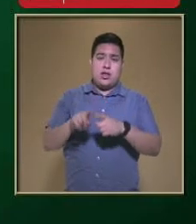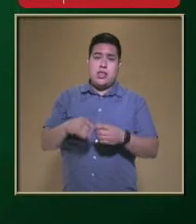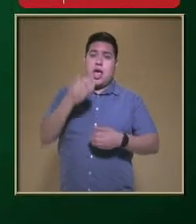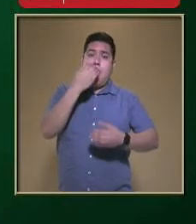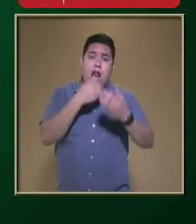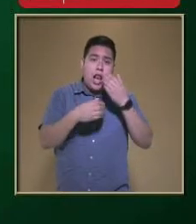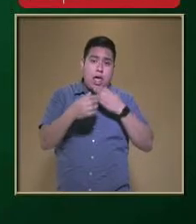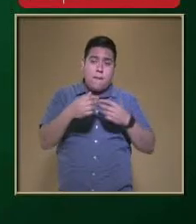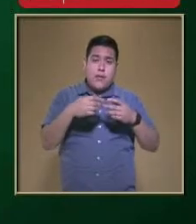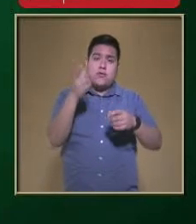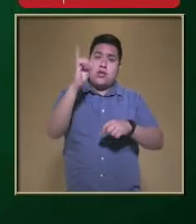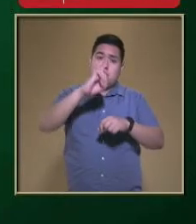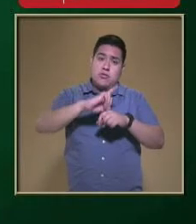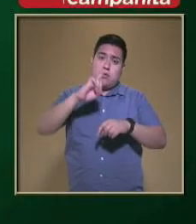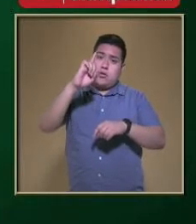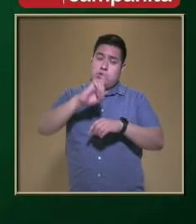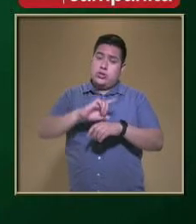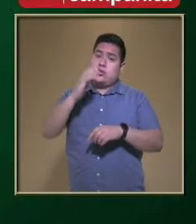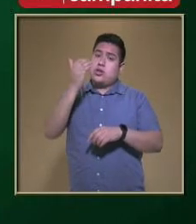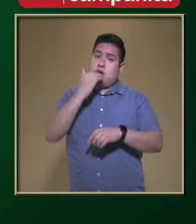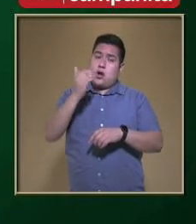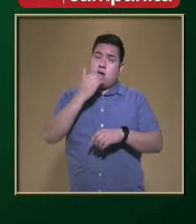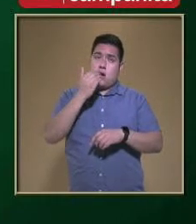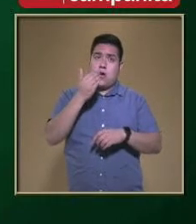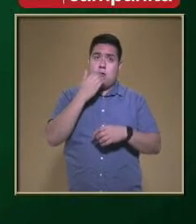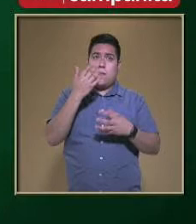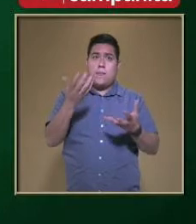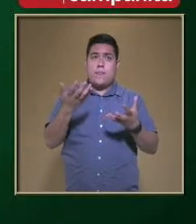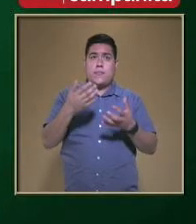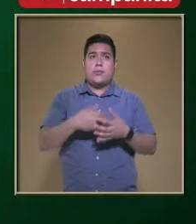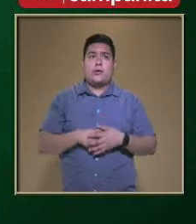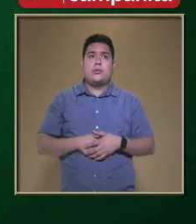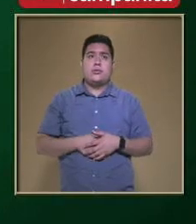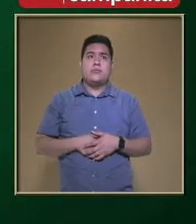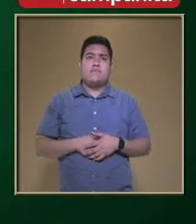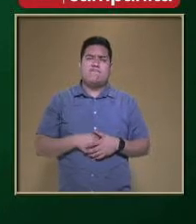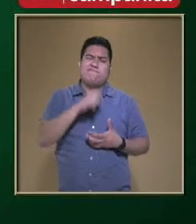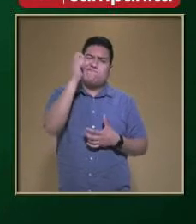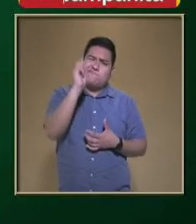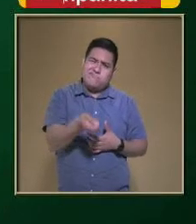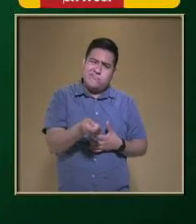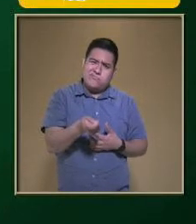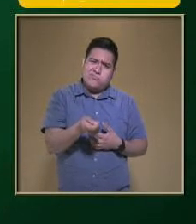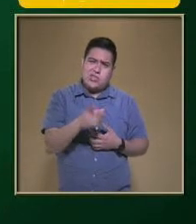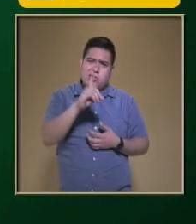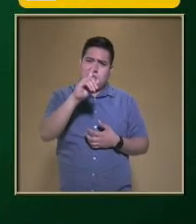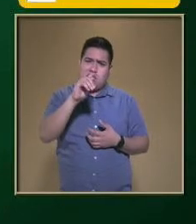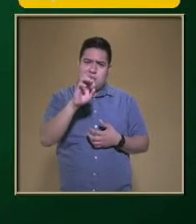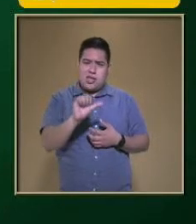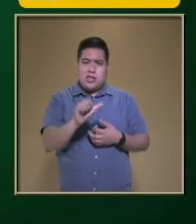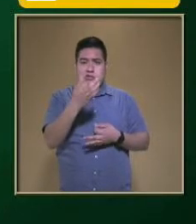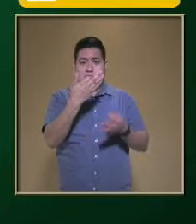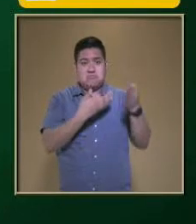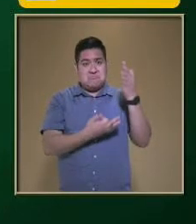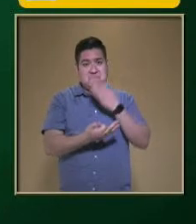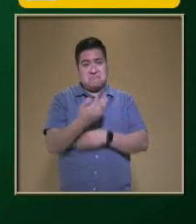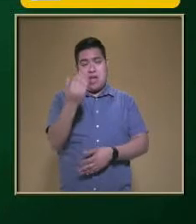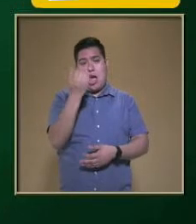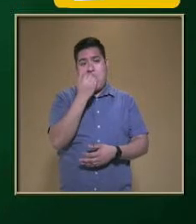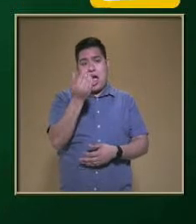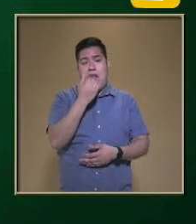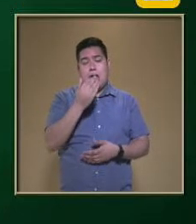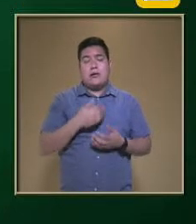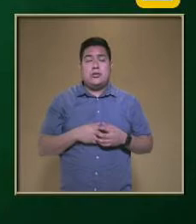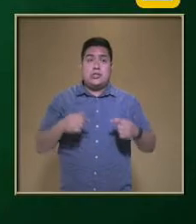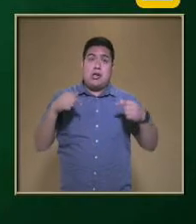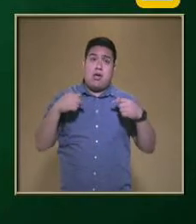se consumen Cada día Y constituyen La unidad De la alimentación Es decir Dieta es lo que comemos Que si